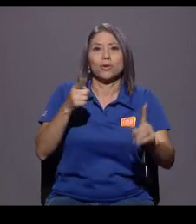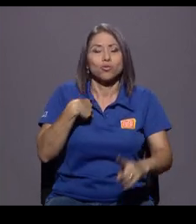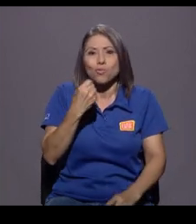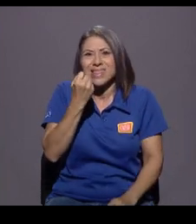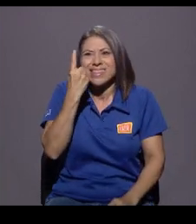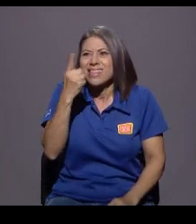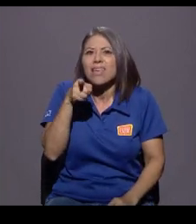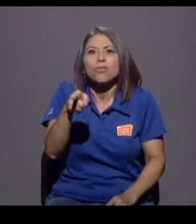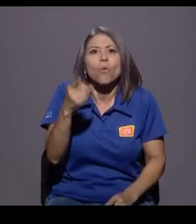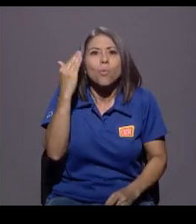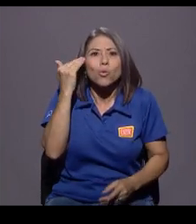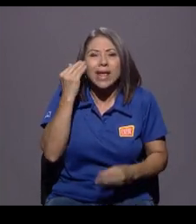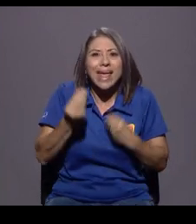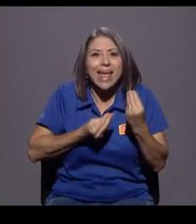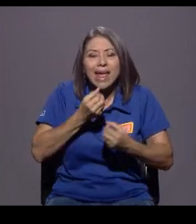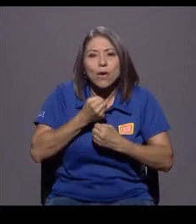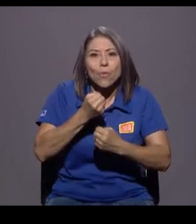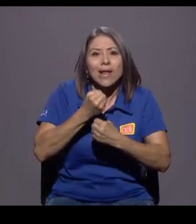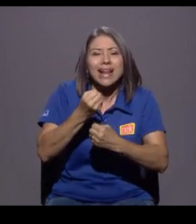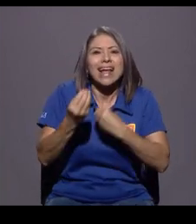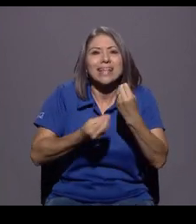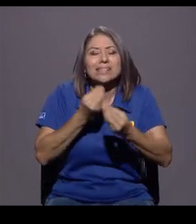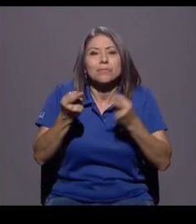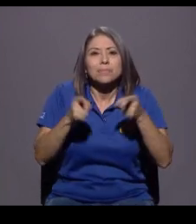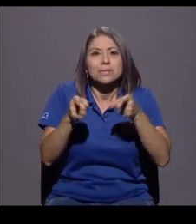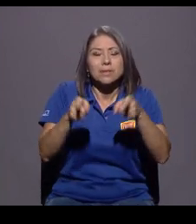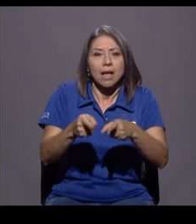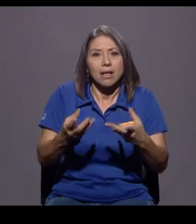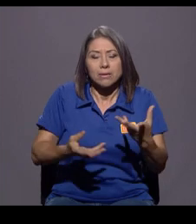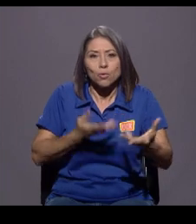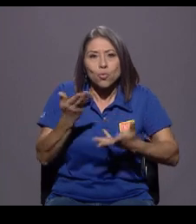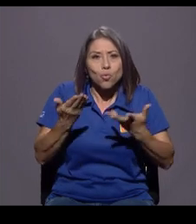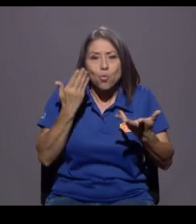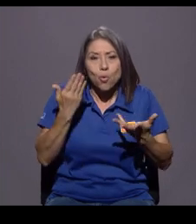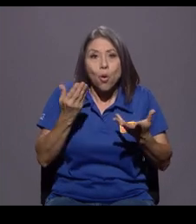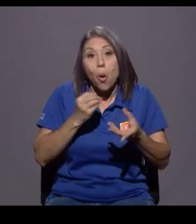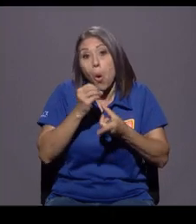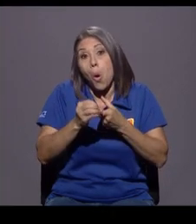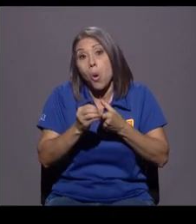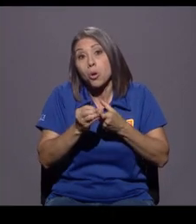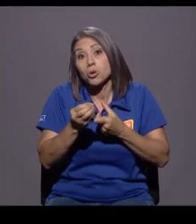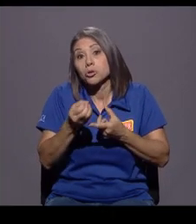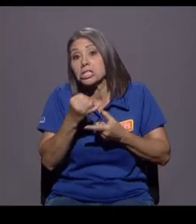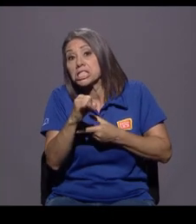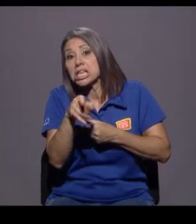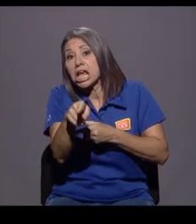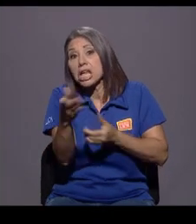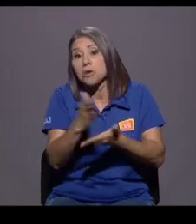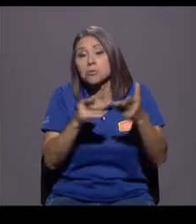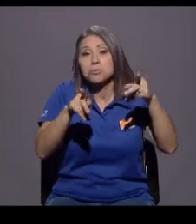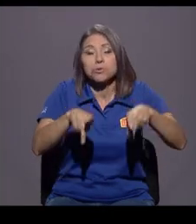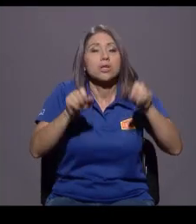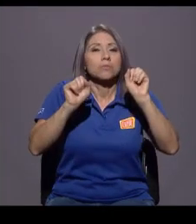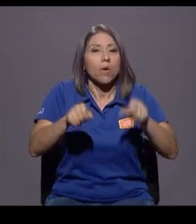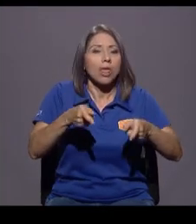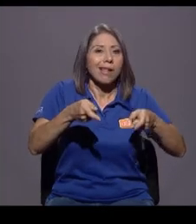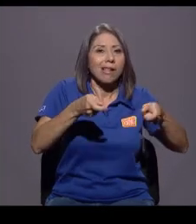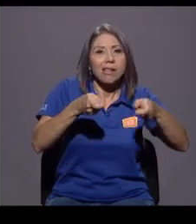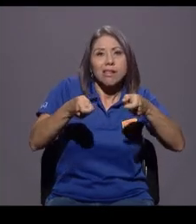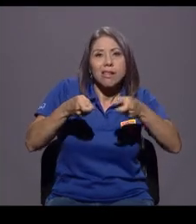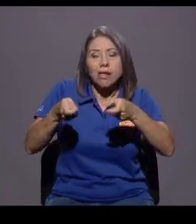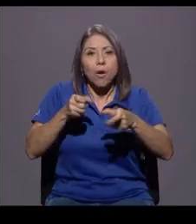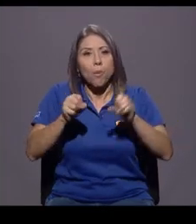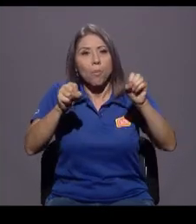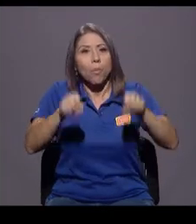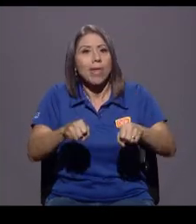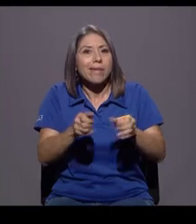O si hay un asidero ahí para personas que pueden llegar a manipular o que pueden llegar a tomar eso como